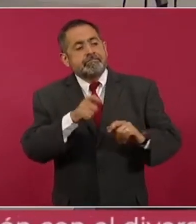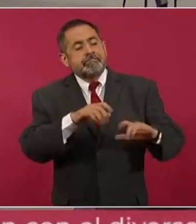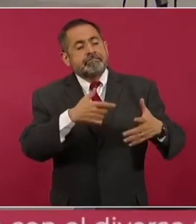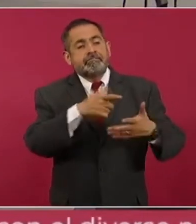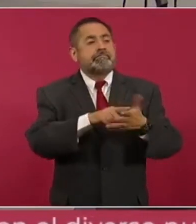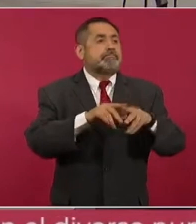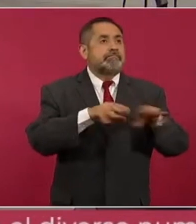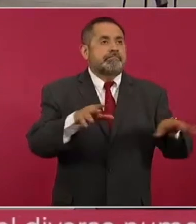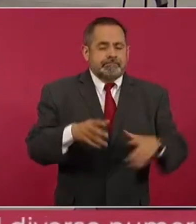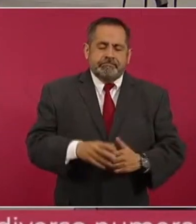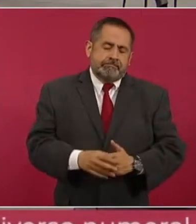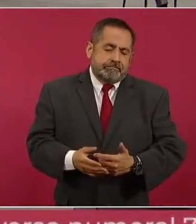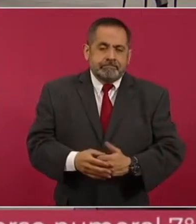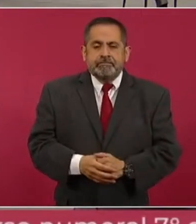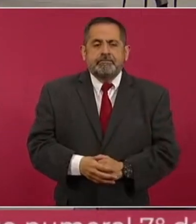ocurriendo